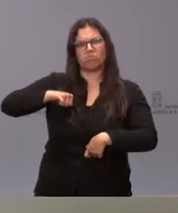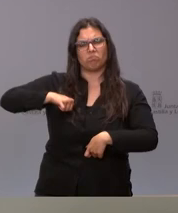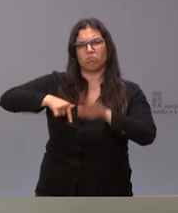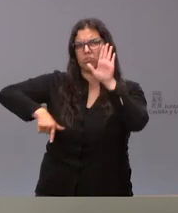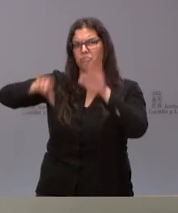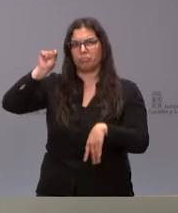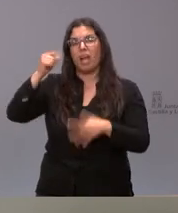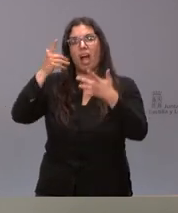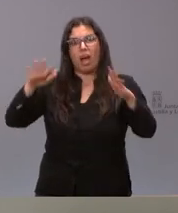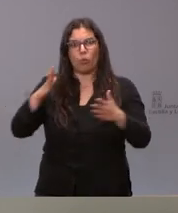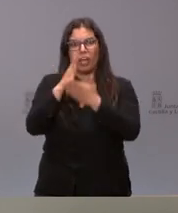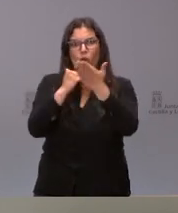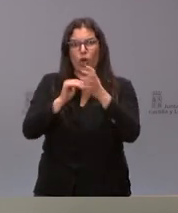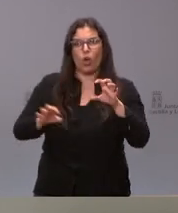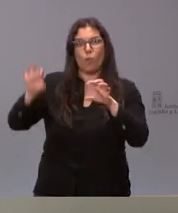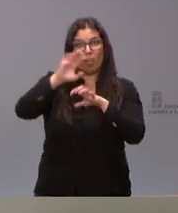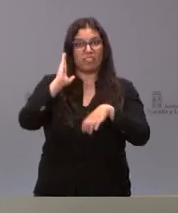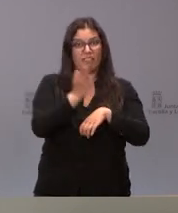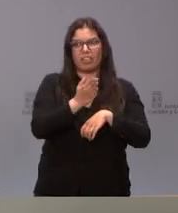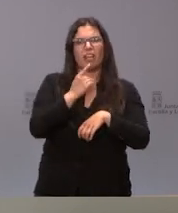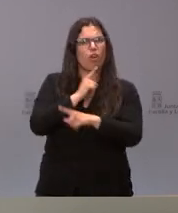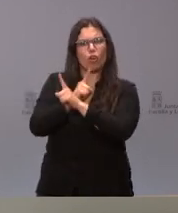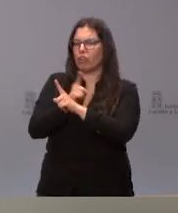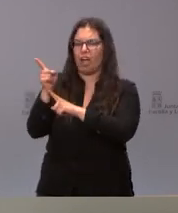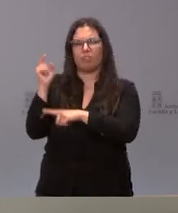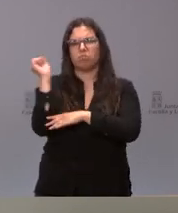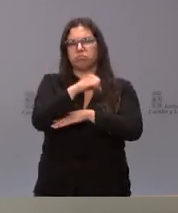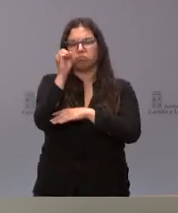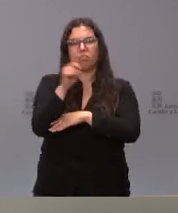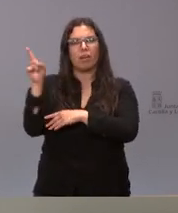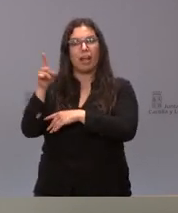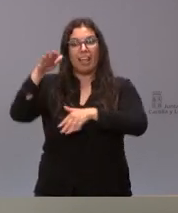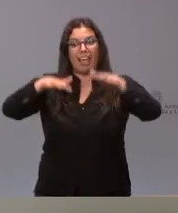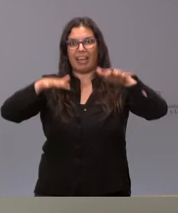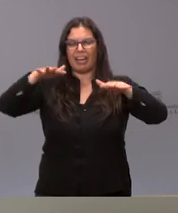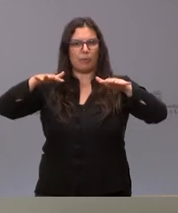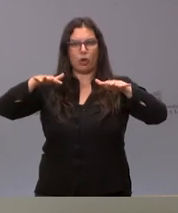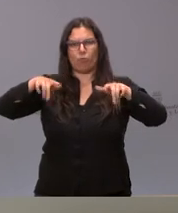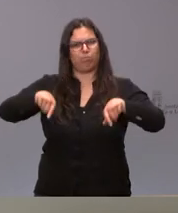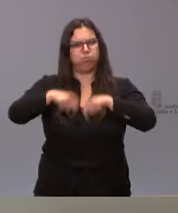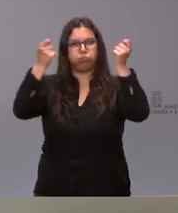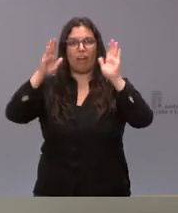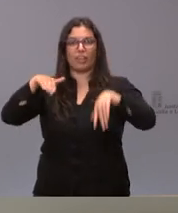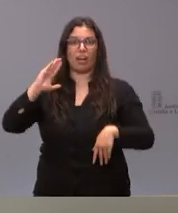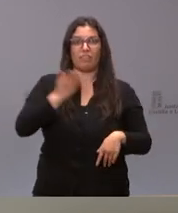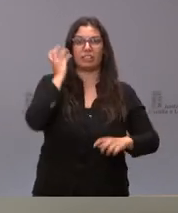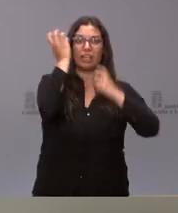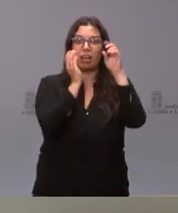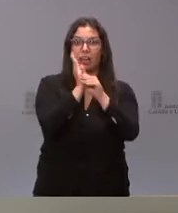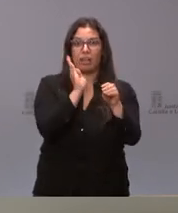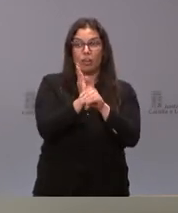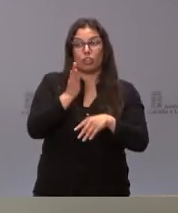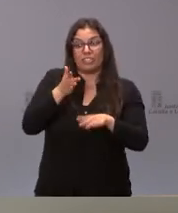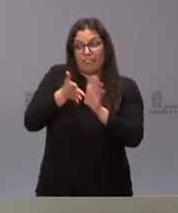opinión contraria de las comunidades autónomas afectadas ha decidido romper ese equilibrio en perjuicio de los ganaderos y por tanto el gobierno es un